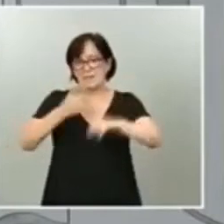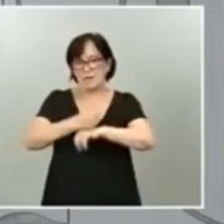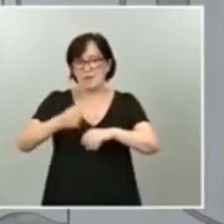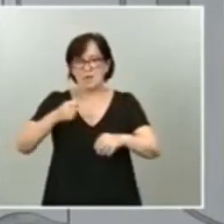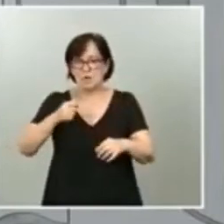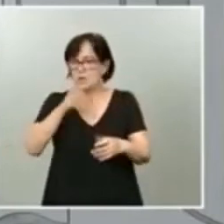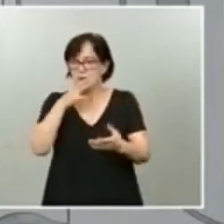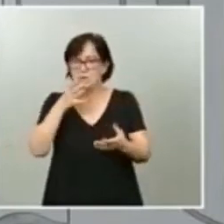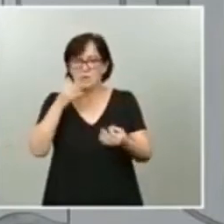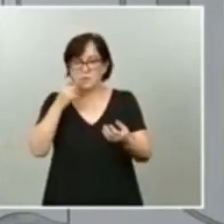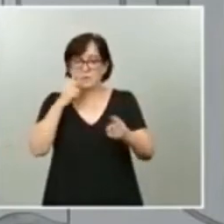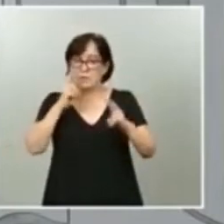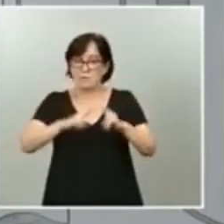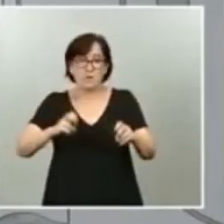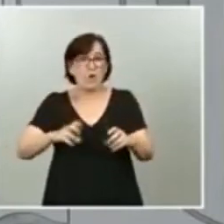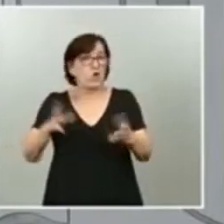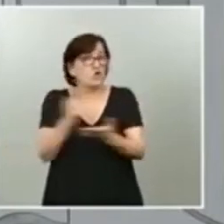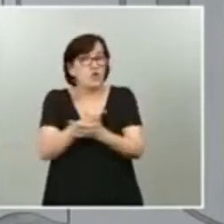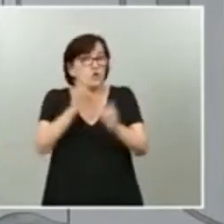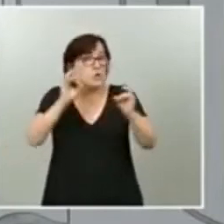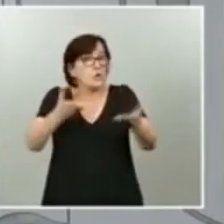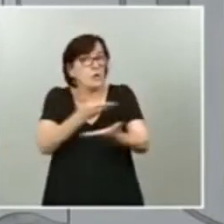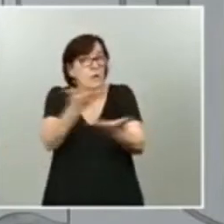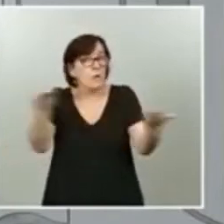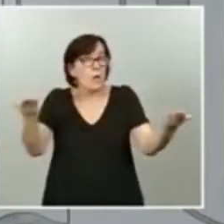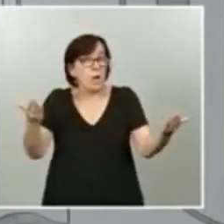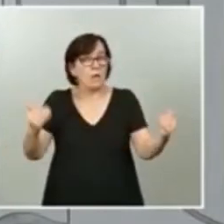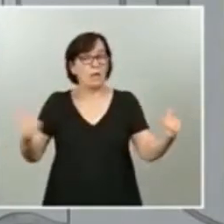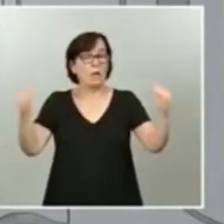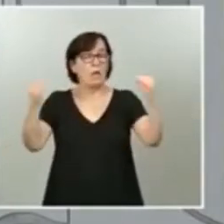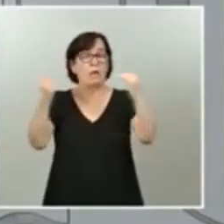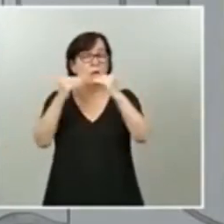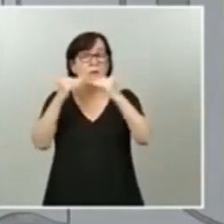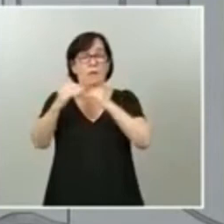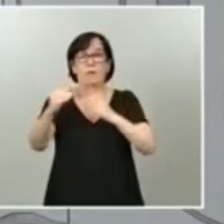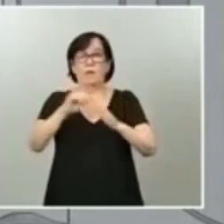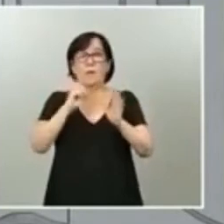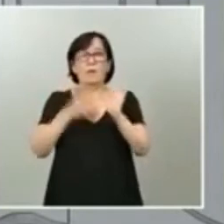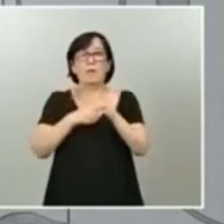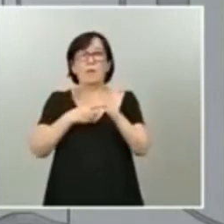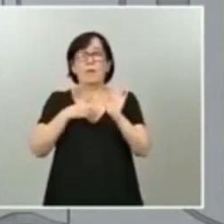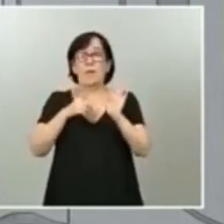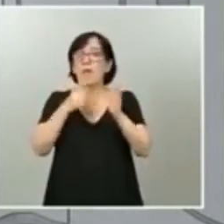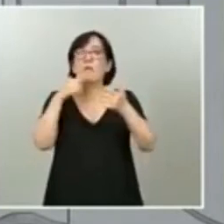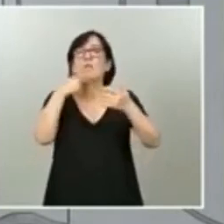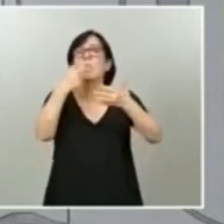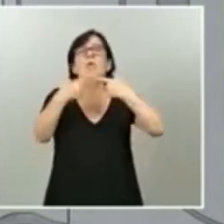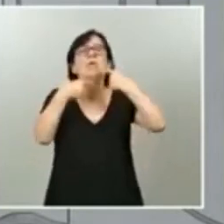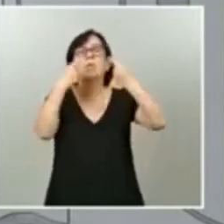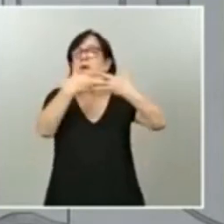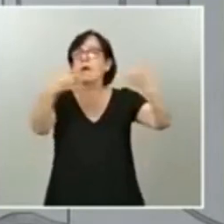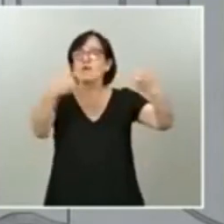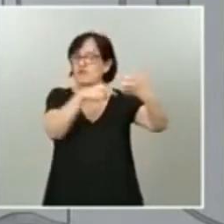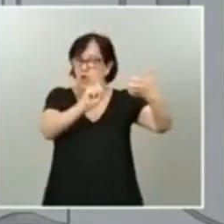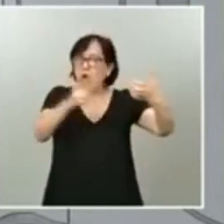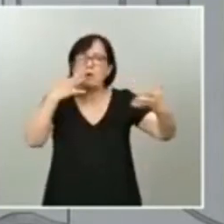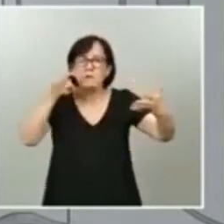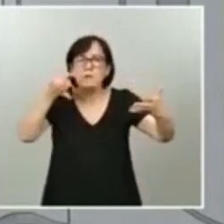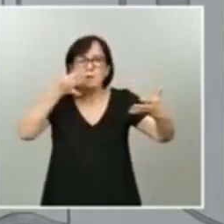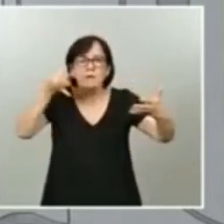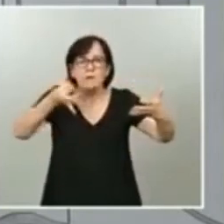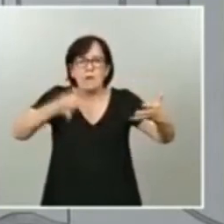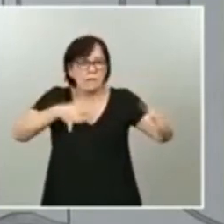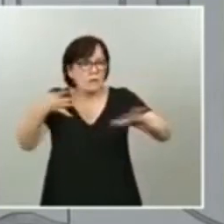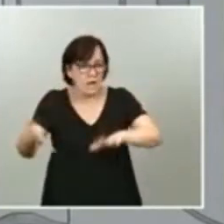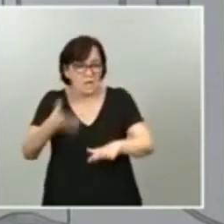Todos somos iguales ante la ley. Esto no es una cuestión retórica, es una cuestión real, en la que siempre que una persona se